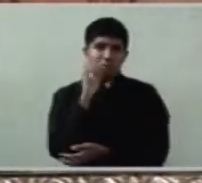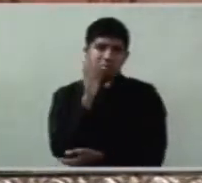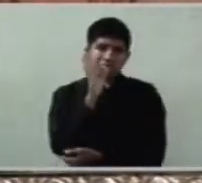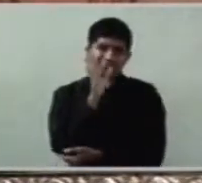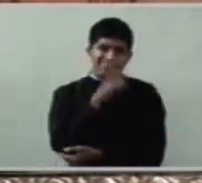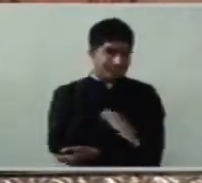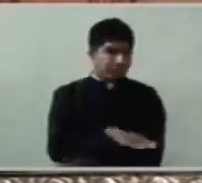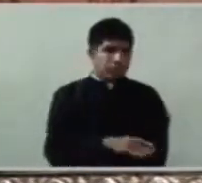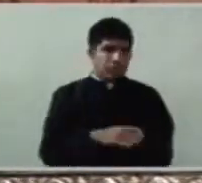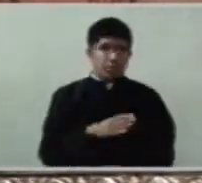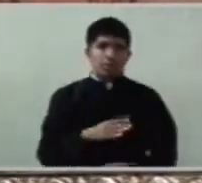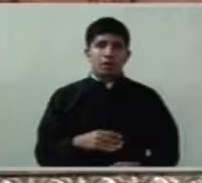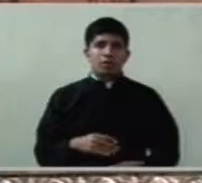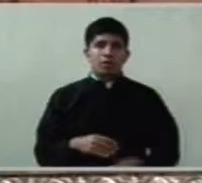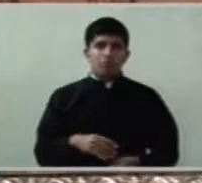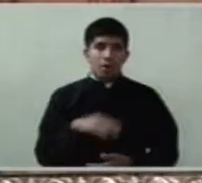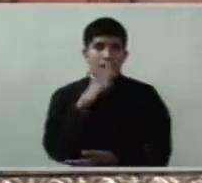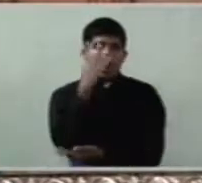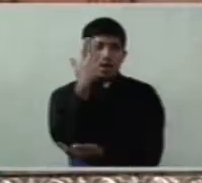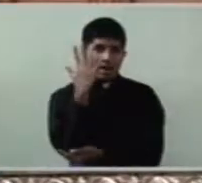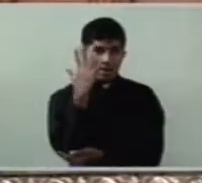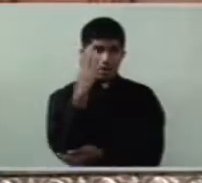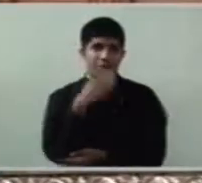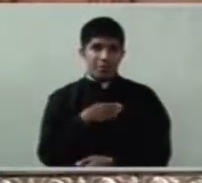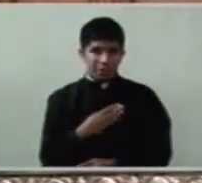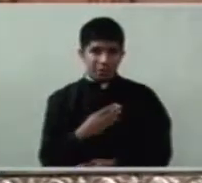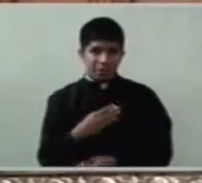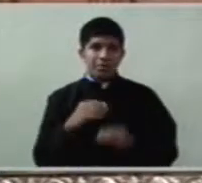bueno da frutos buenos